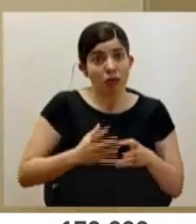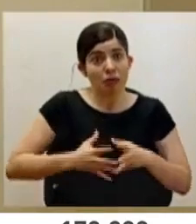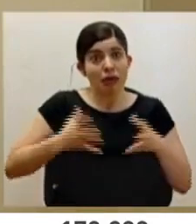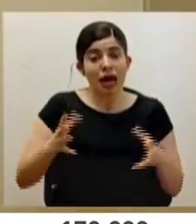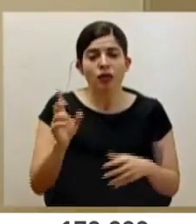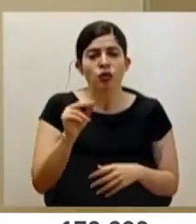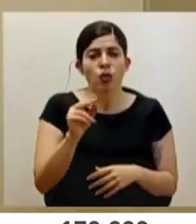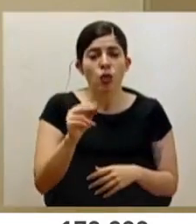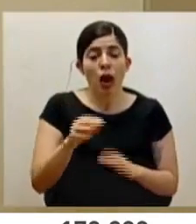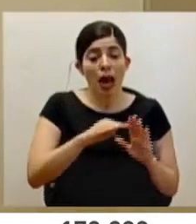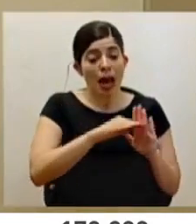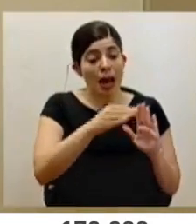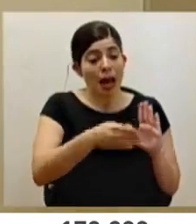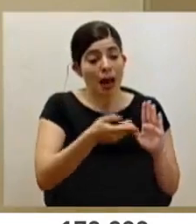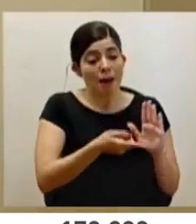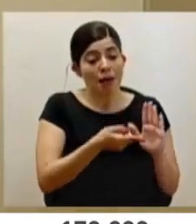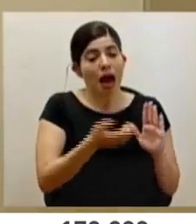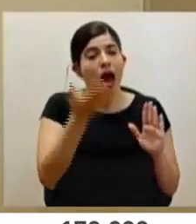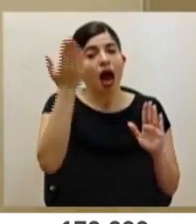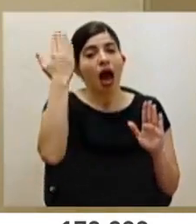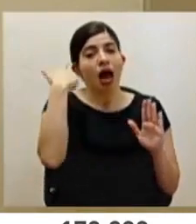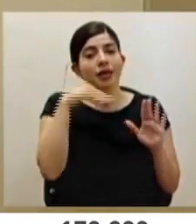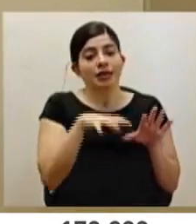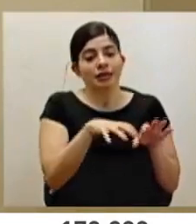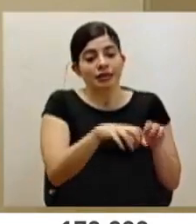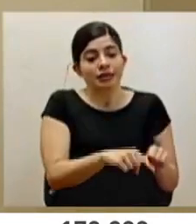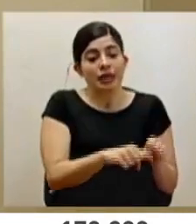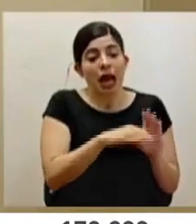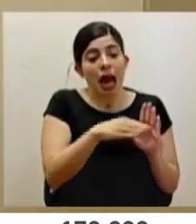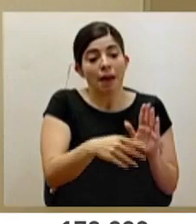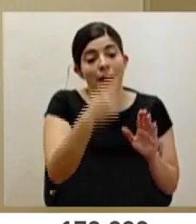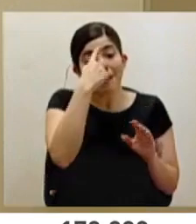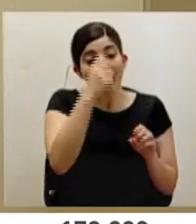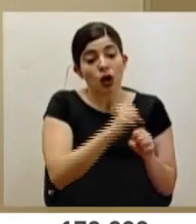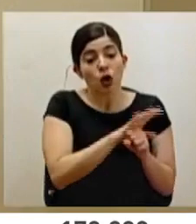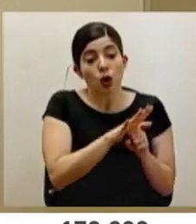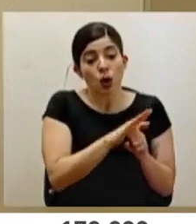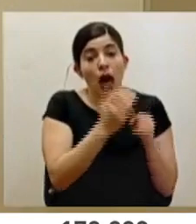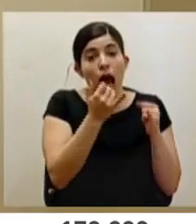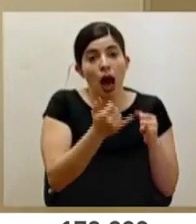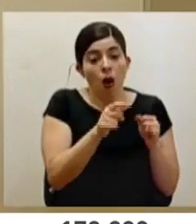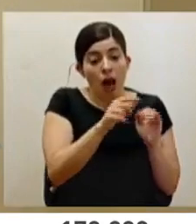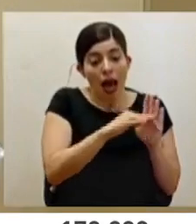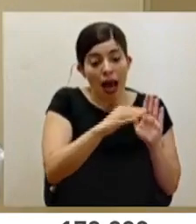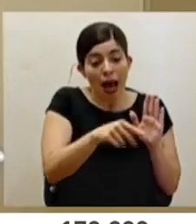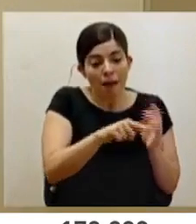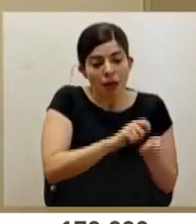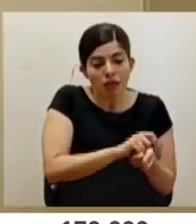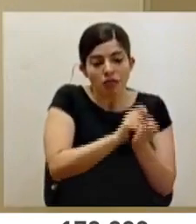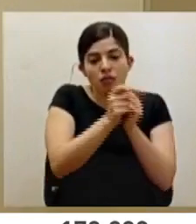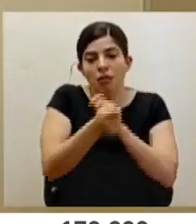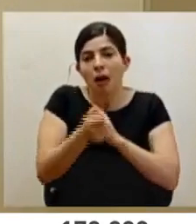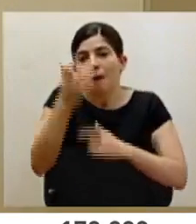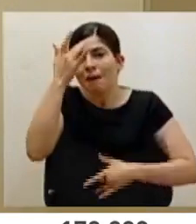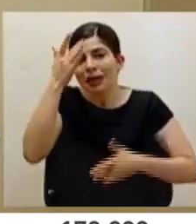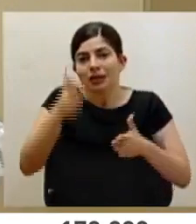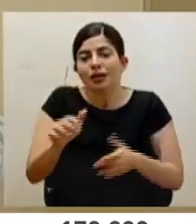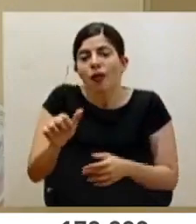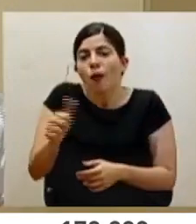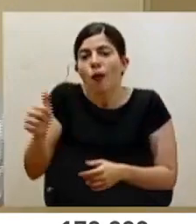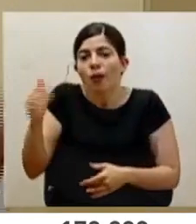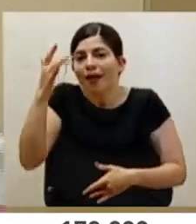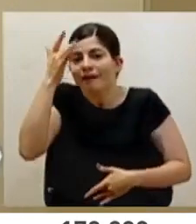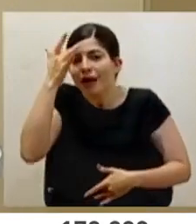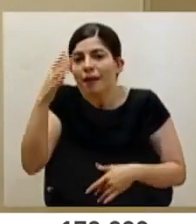estamos utilizando camas que se iban a asignar a pacientes COVID, ahorita se van a asignar a pacientes con otro tipo de patologías,